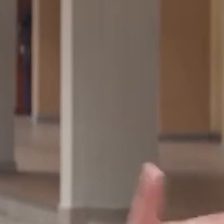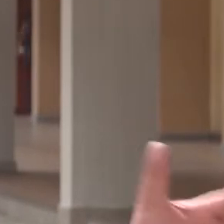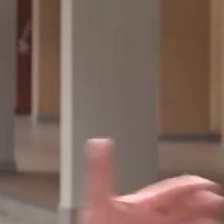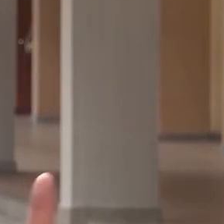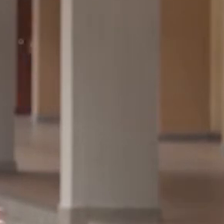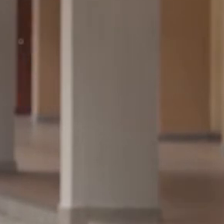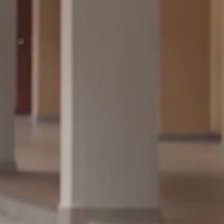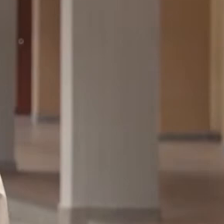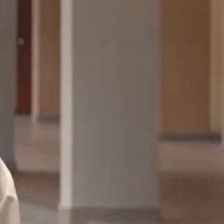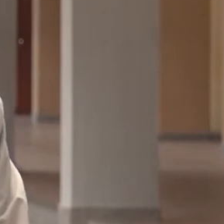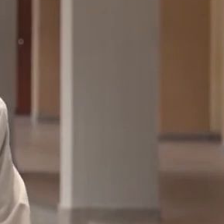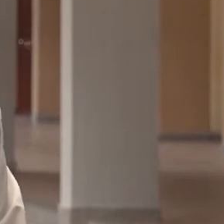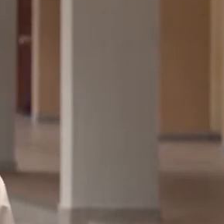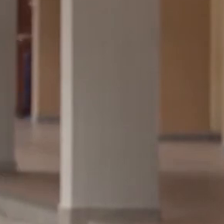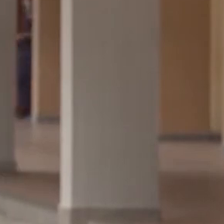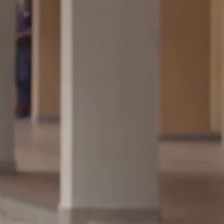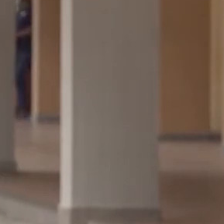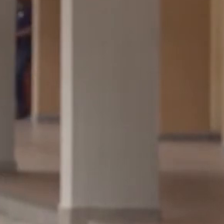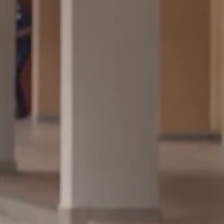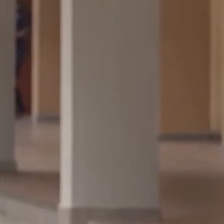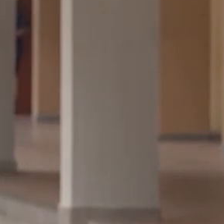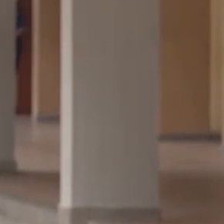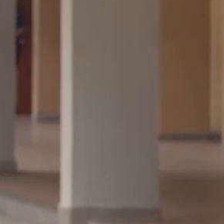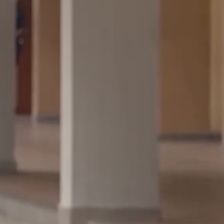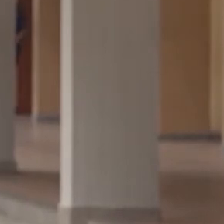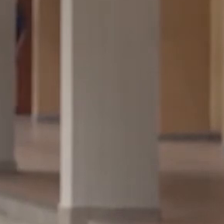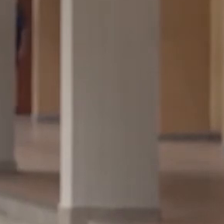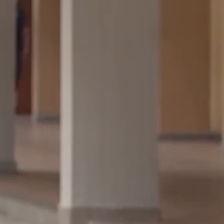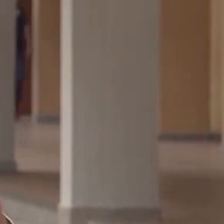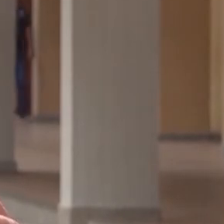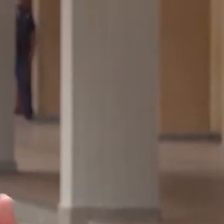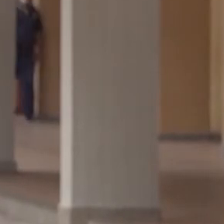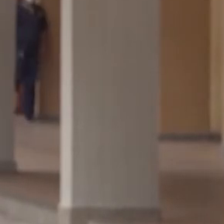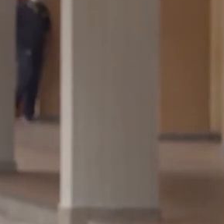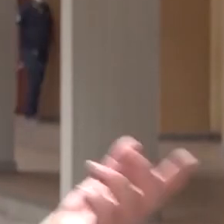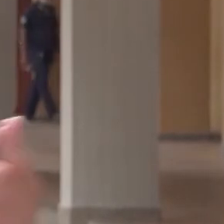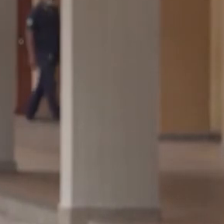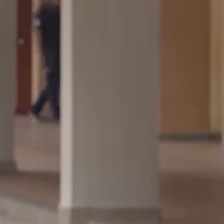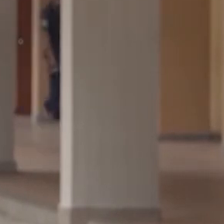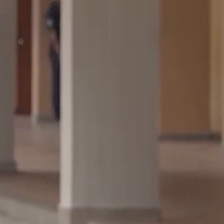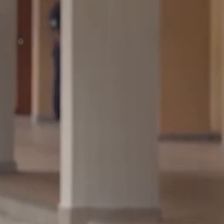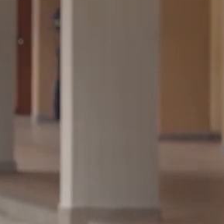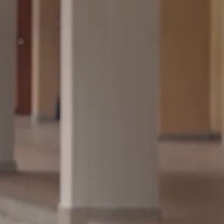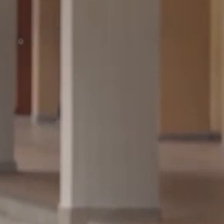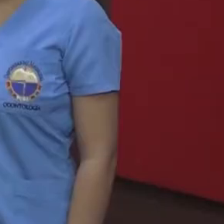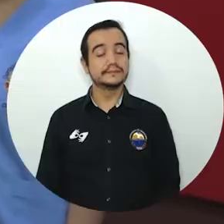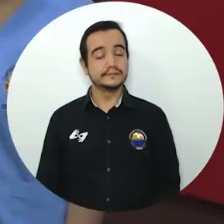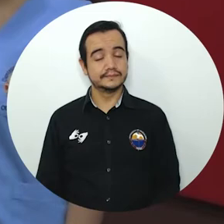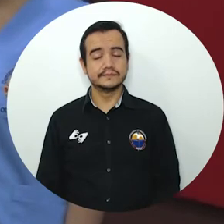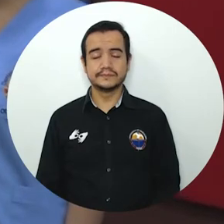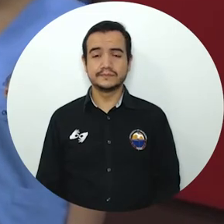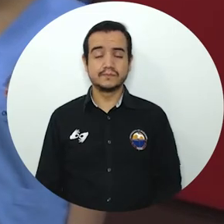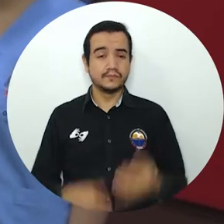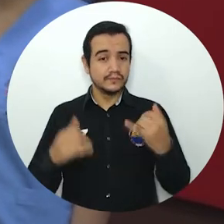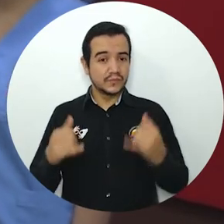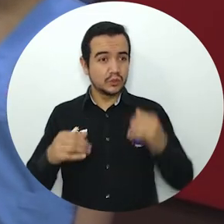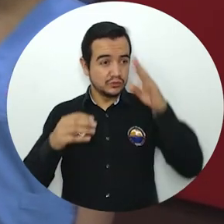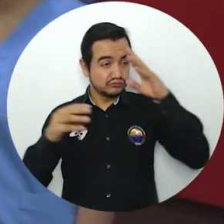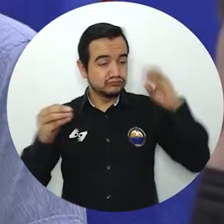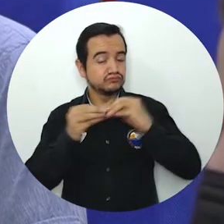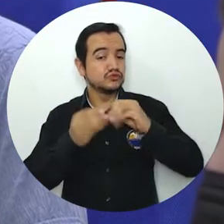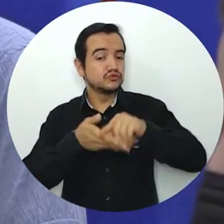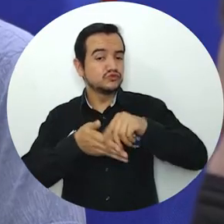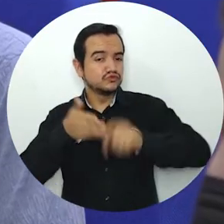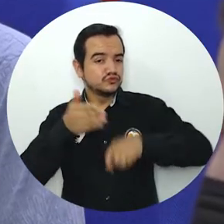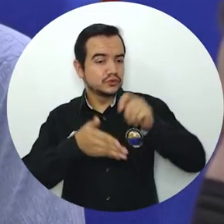algunas limitaciones. Pero si es necesario, lo que hacemos, y vamos juntos a hacer que funcionen. Toda esta experiencia se ha